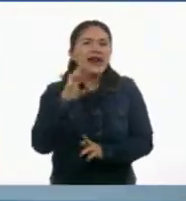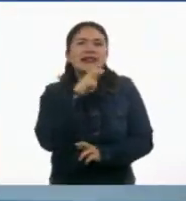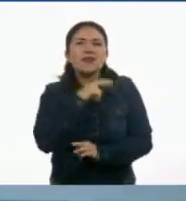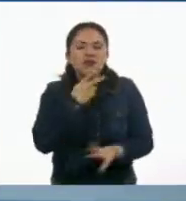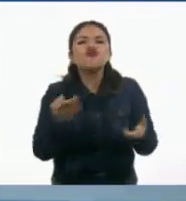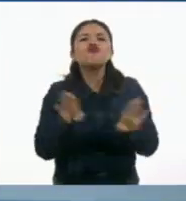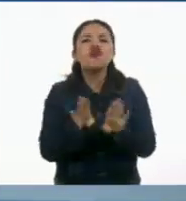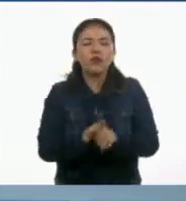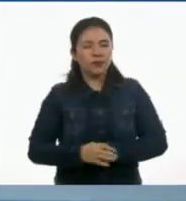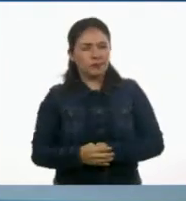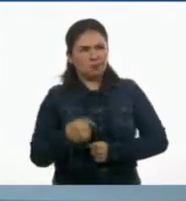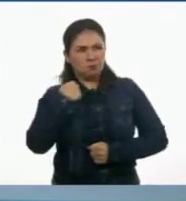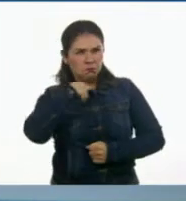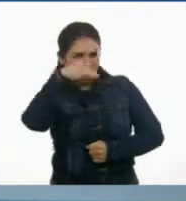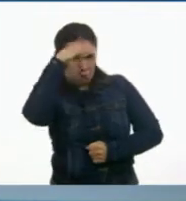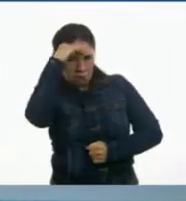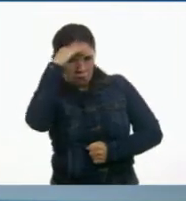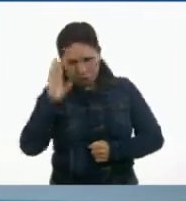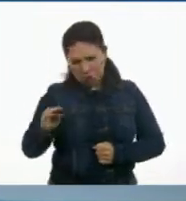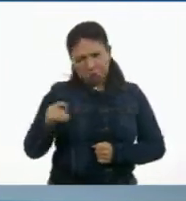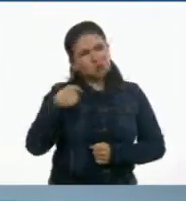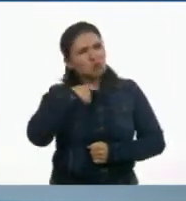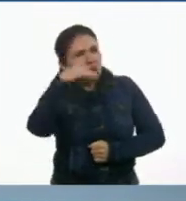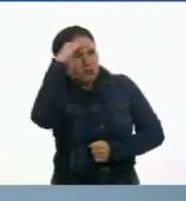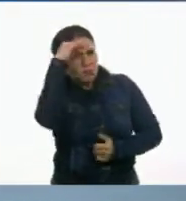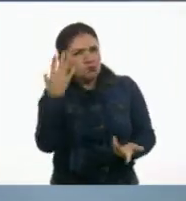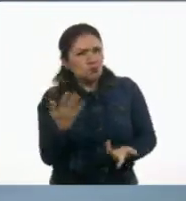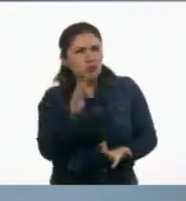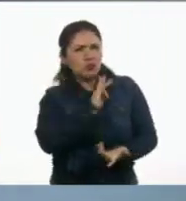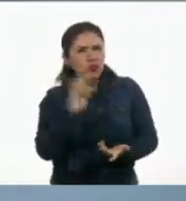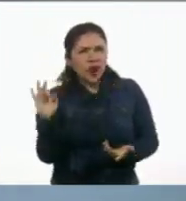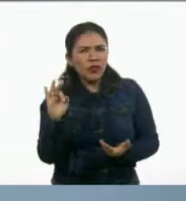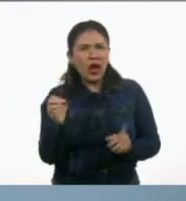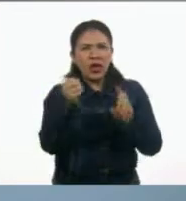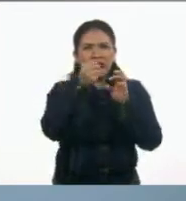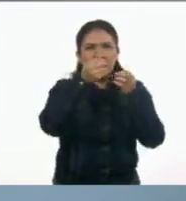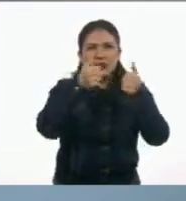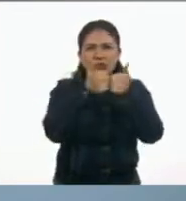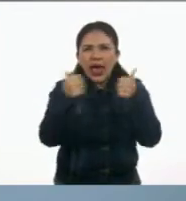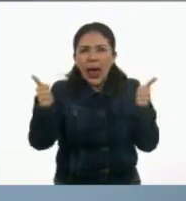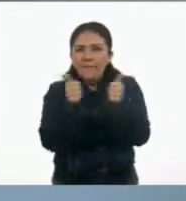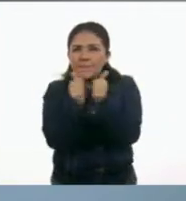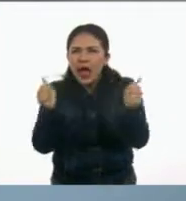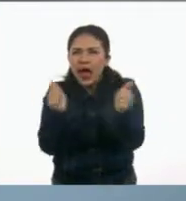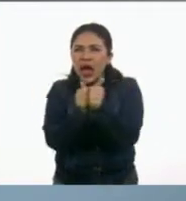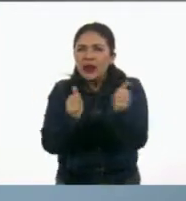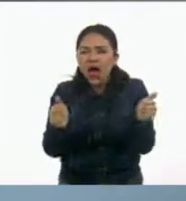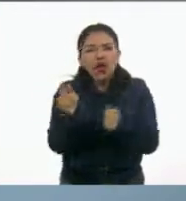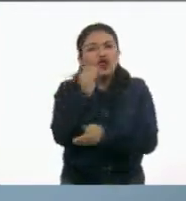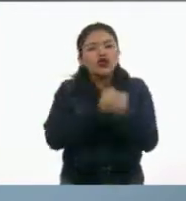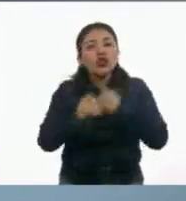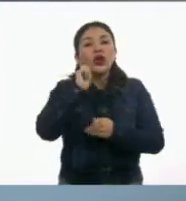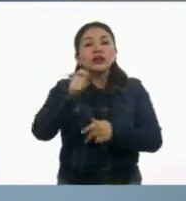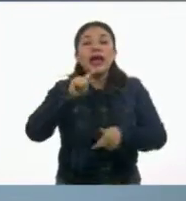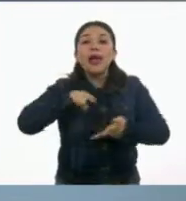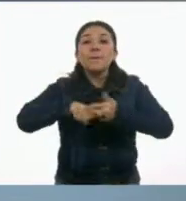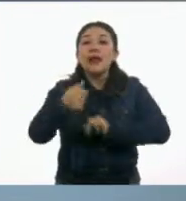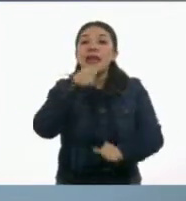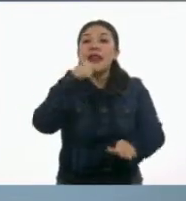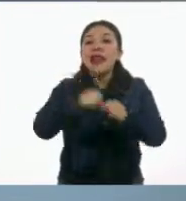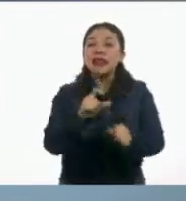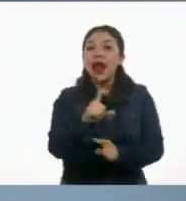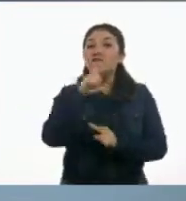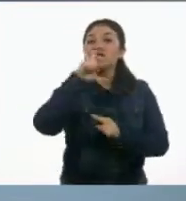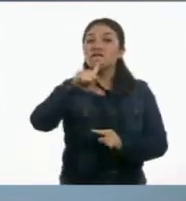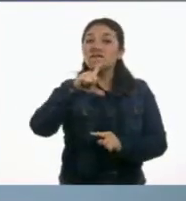ya sí, maestro! A mí se me ocurre que separemos todos los fragmentos que inician con mayúsculas.